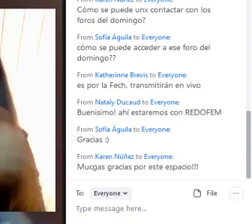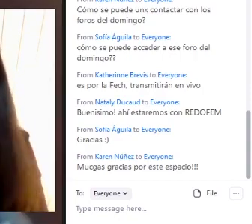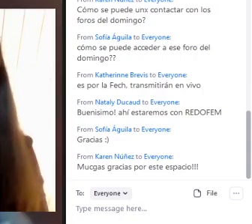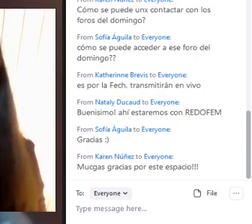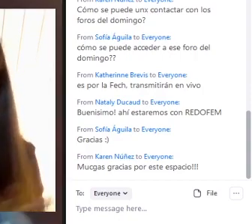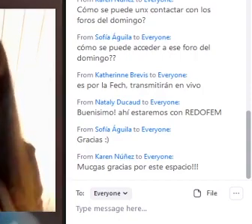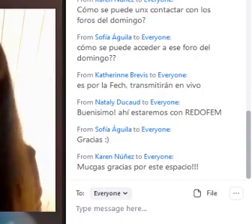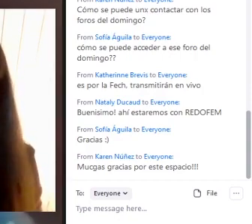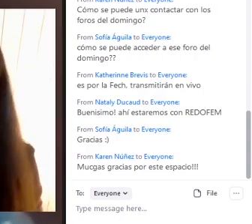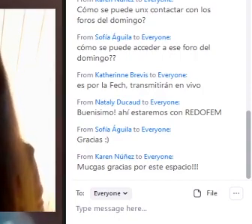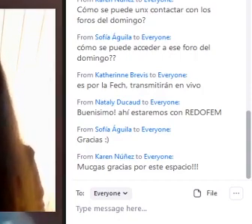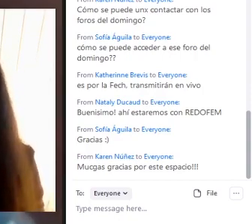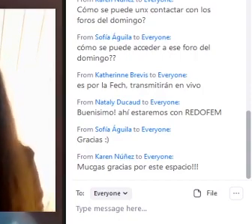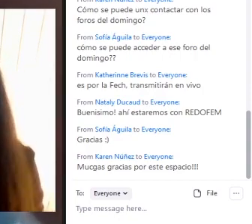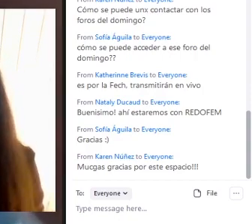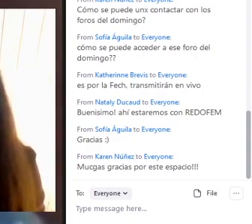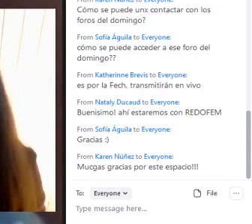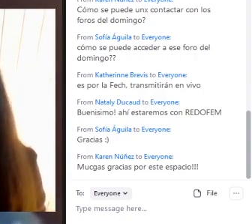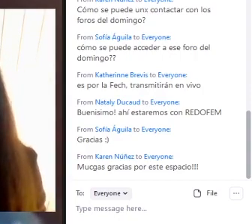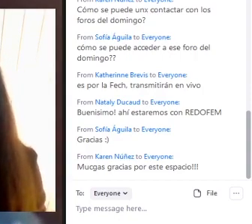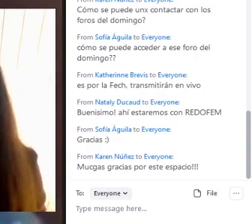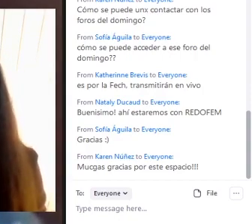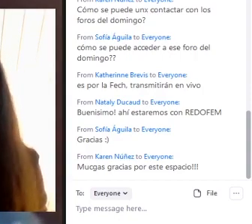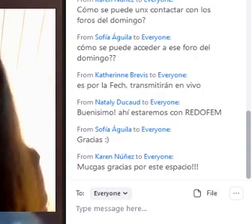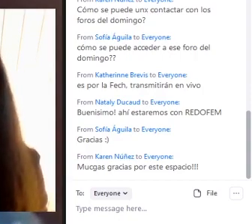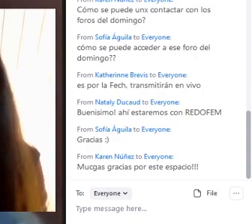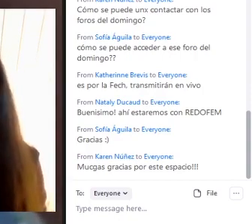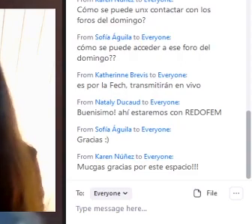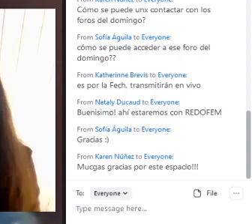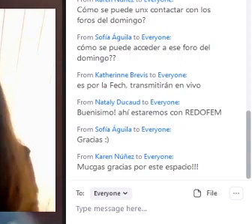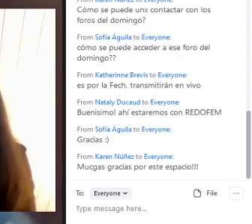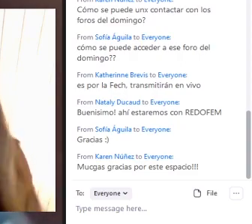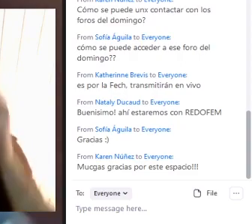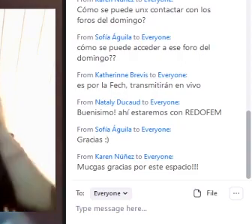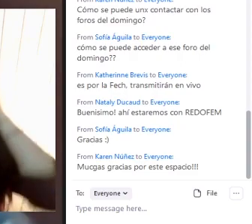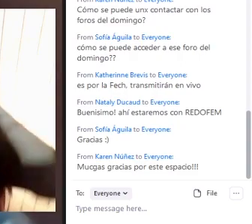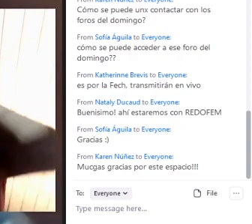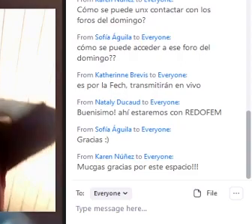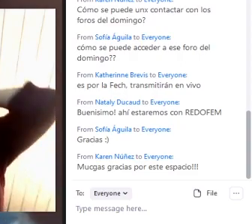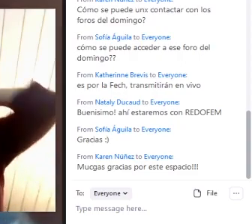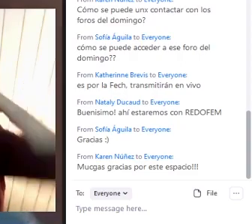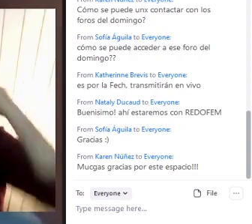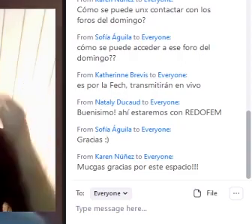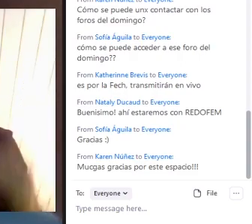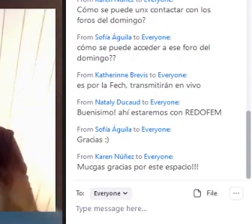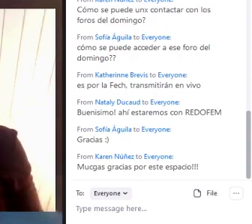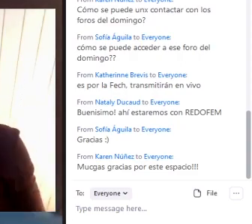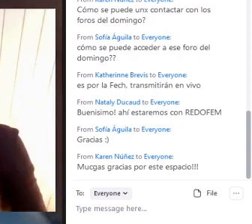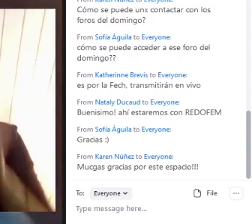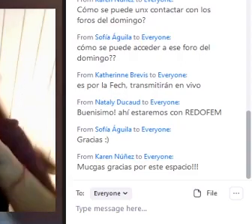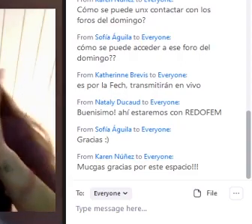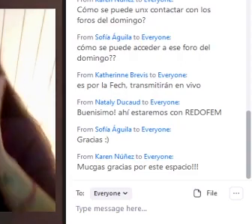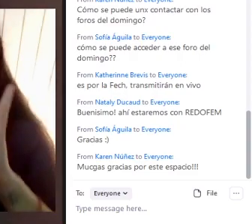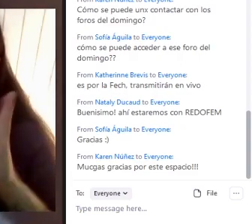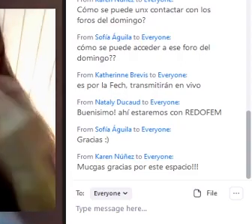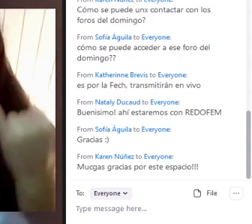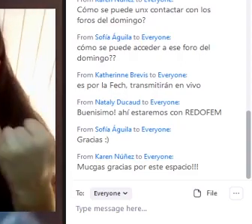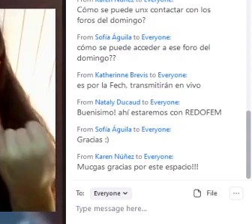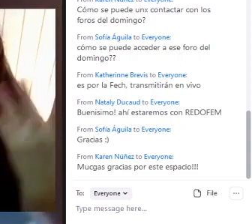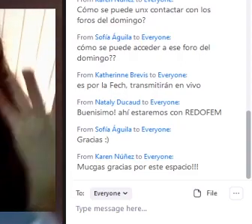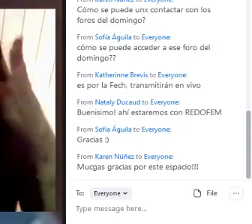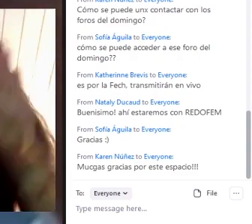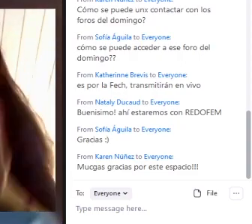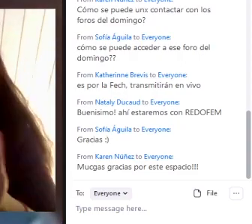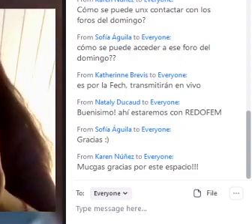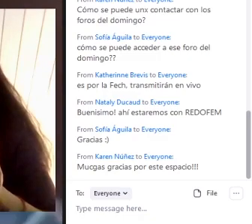así? Super Muchas gracias Rosario Vamos ahora Al momento de cierre Sin embargo Voy a dar lectura